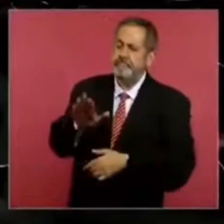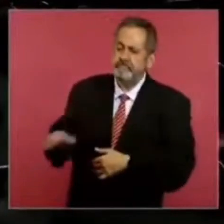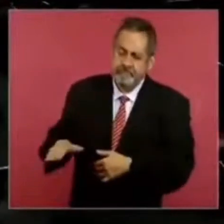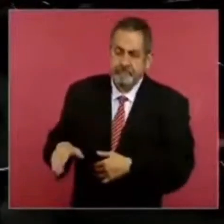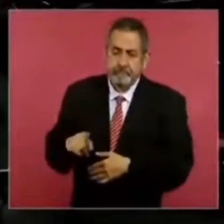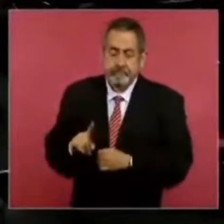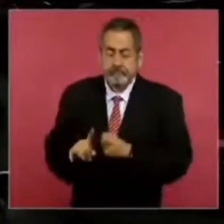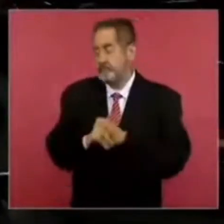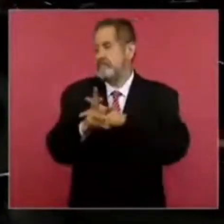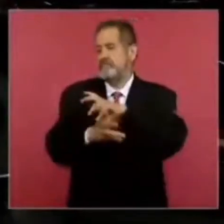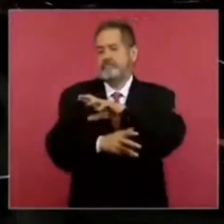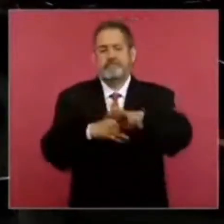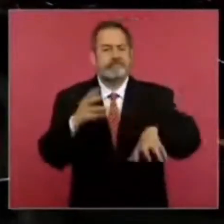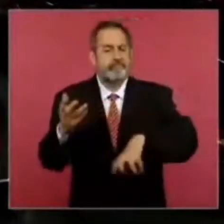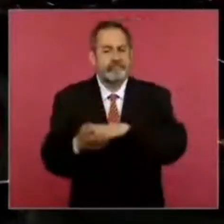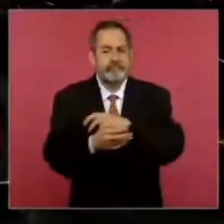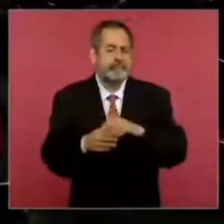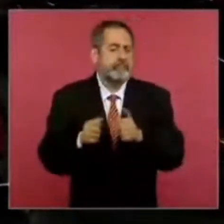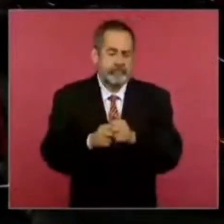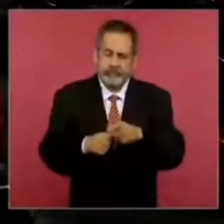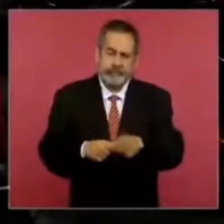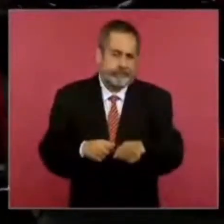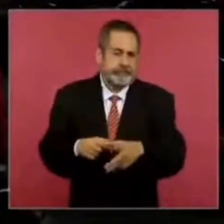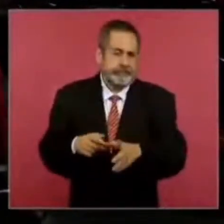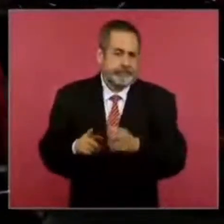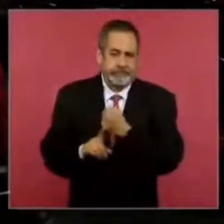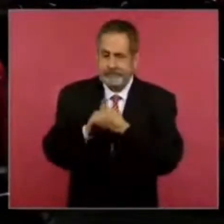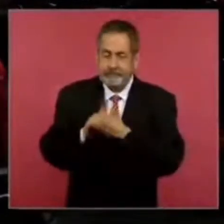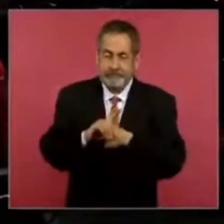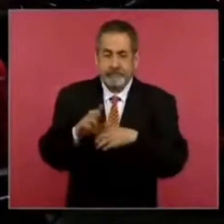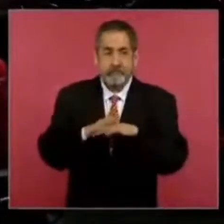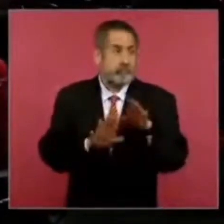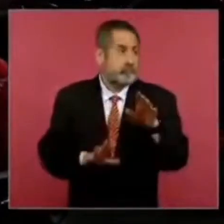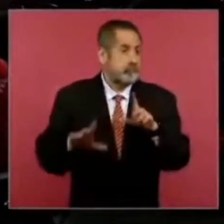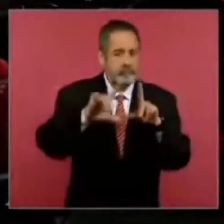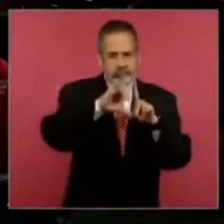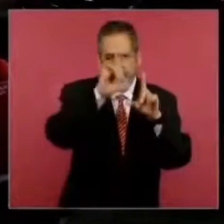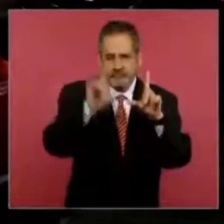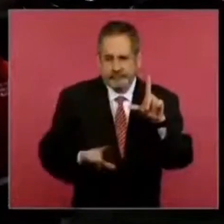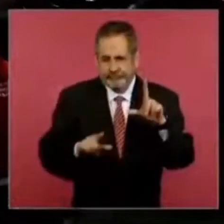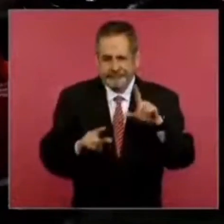con más fuerza por todo el país.